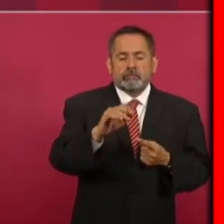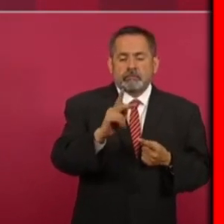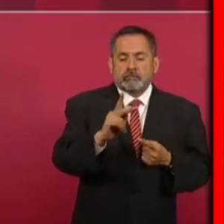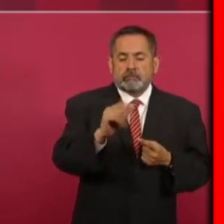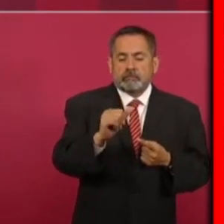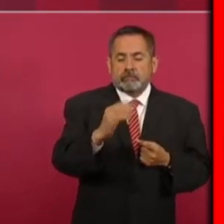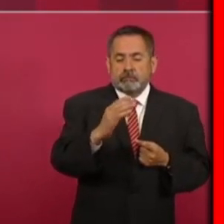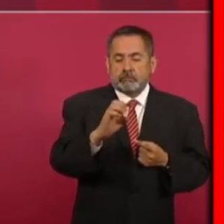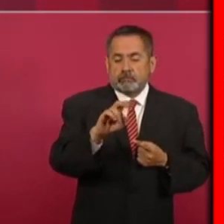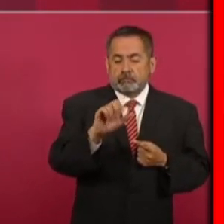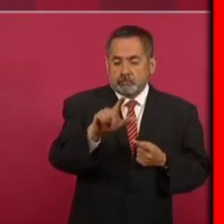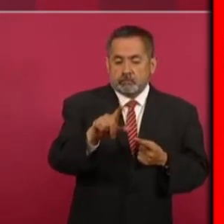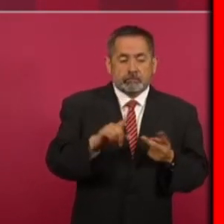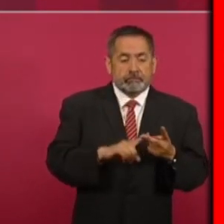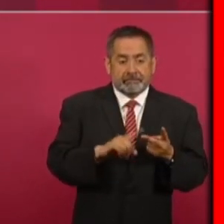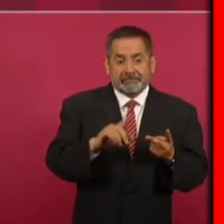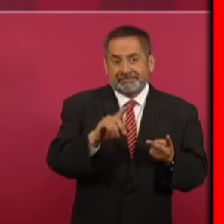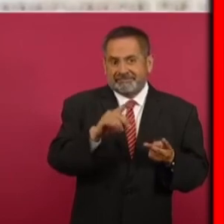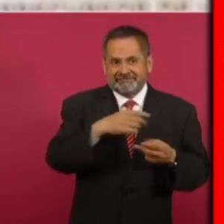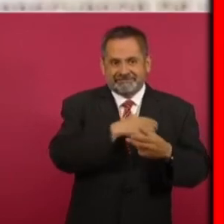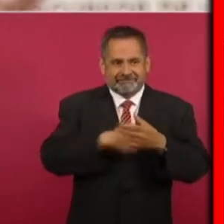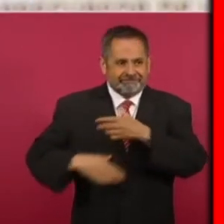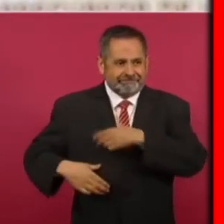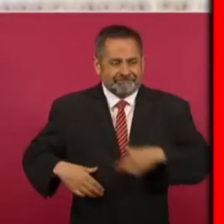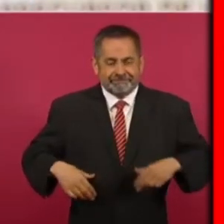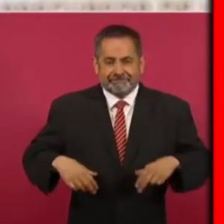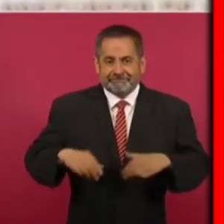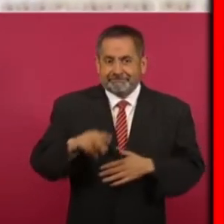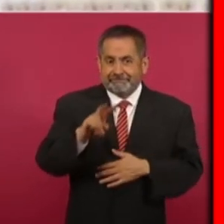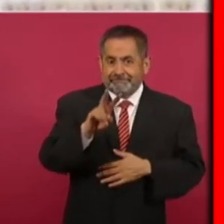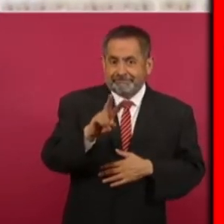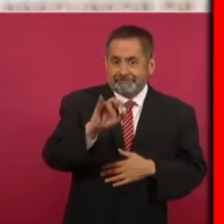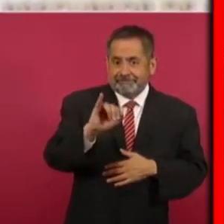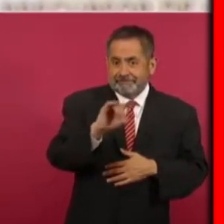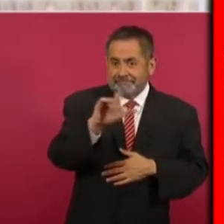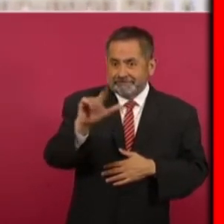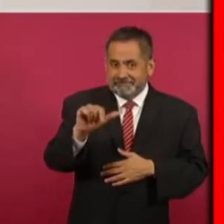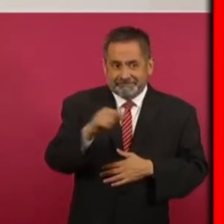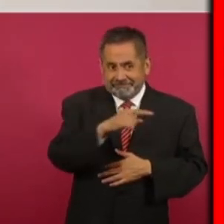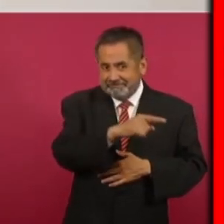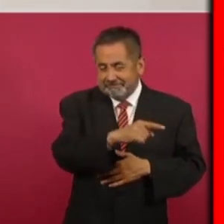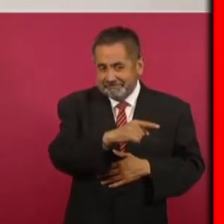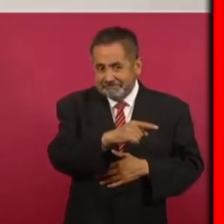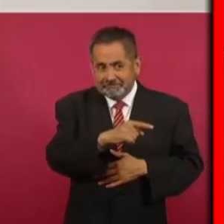y triunfa y esa fue la batalla